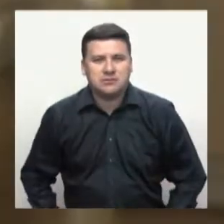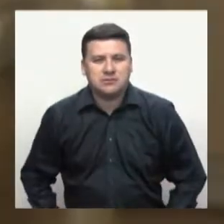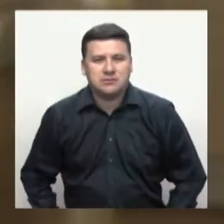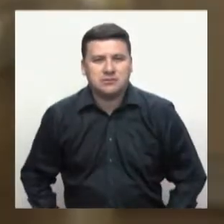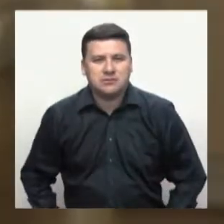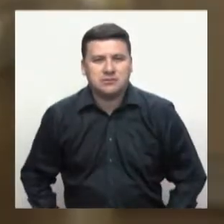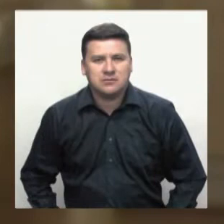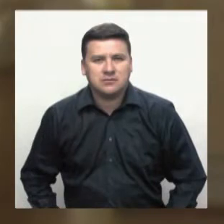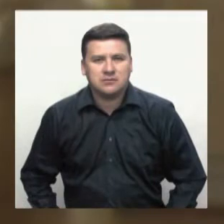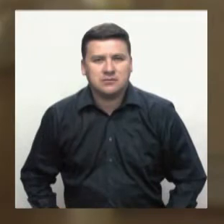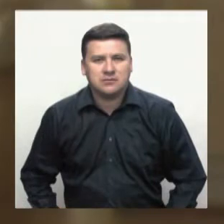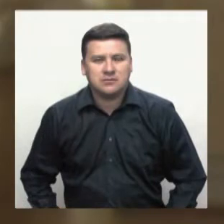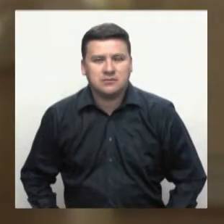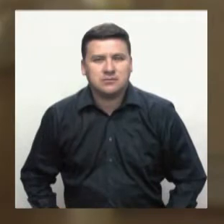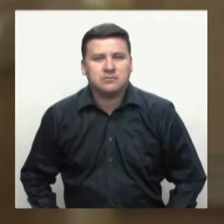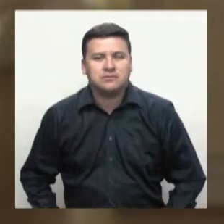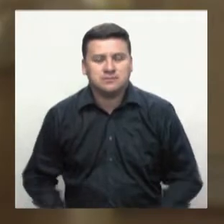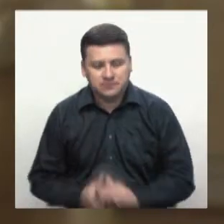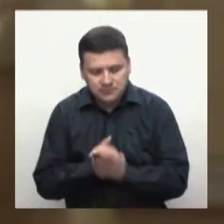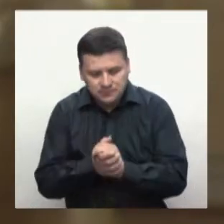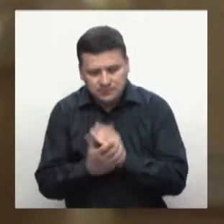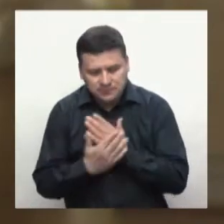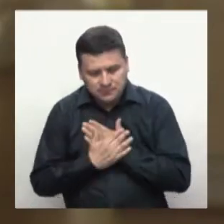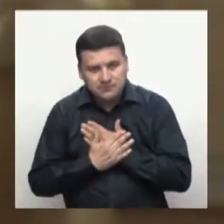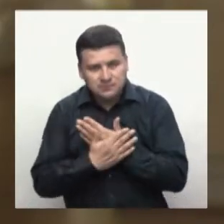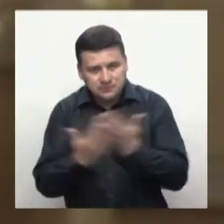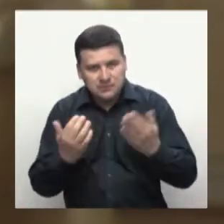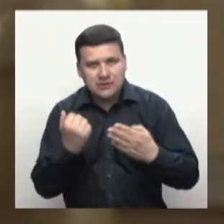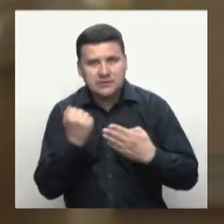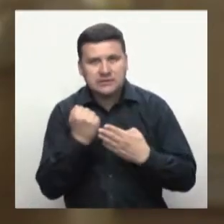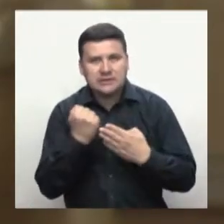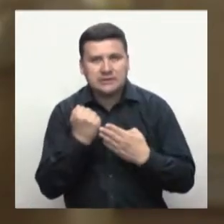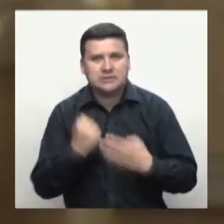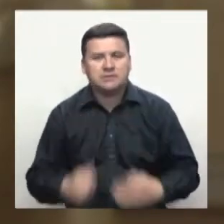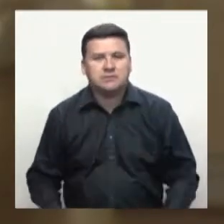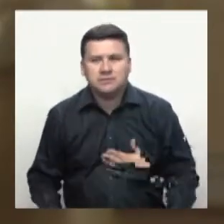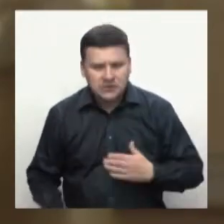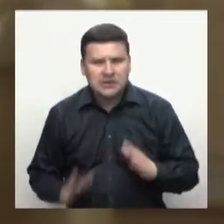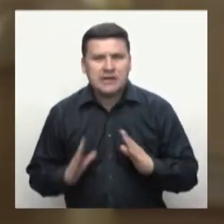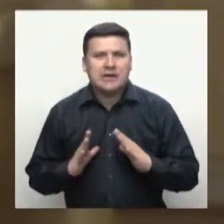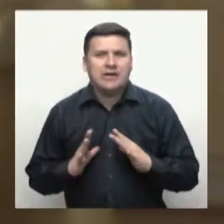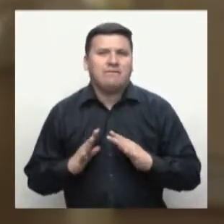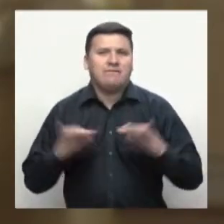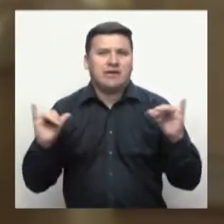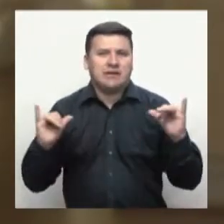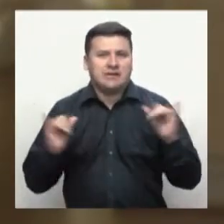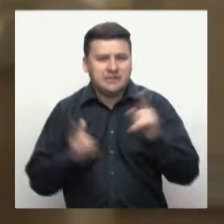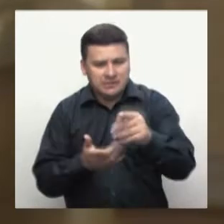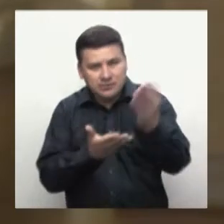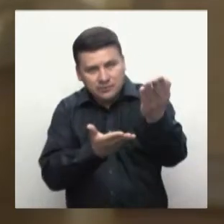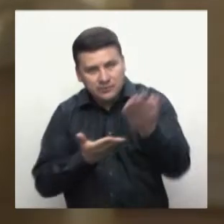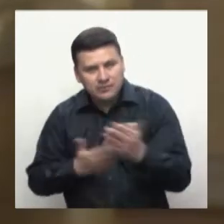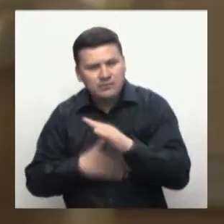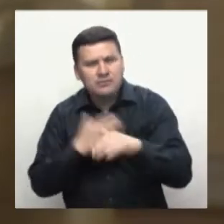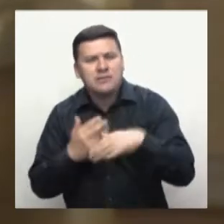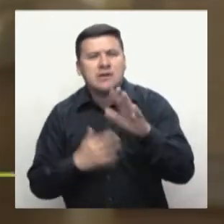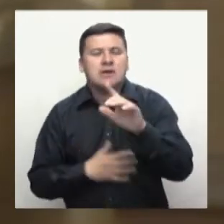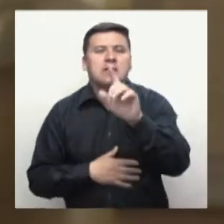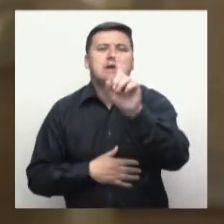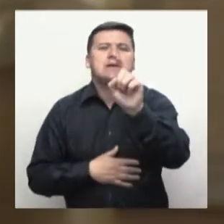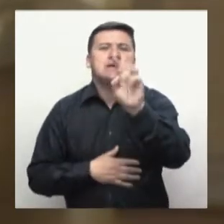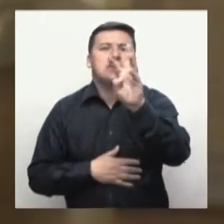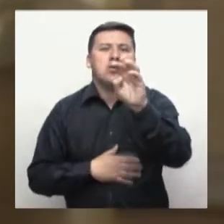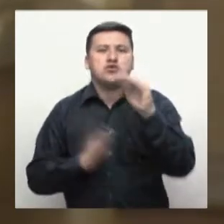Queridos aprendices del SENA, me siento muy feliz al darle la bienvenida a más de 68 mil colombianos